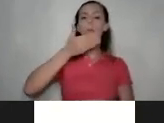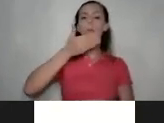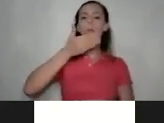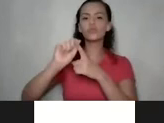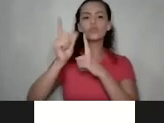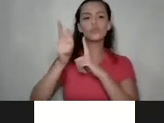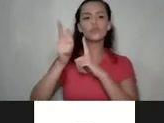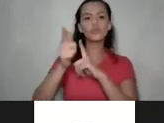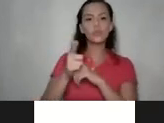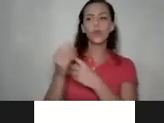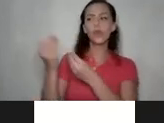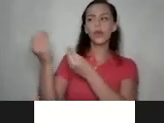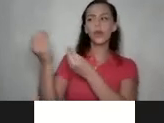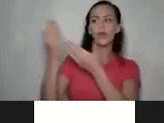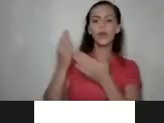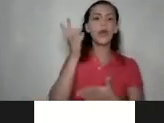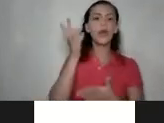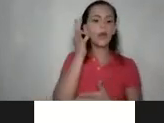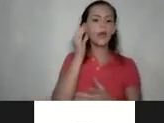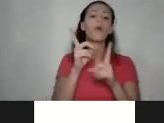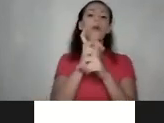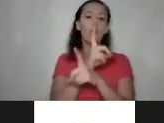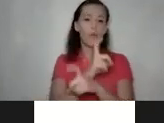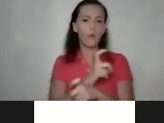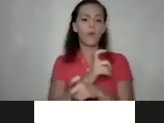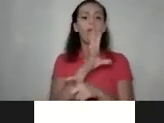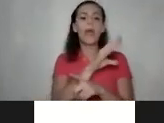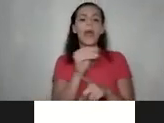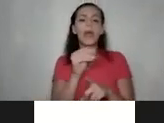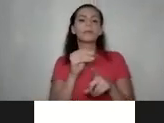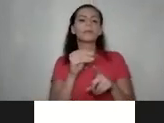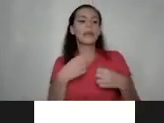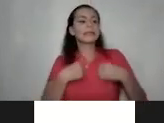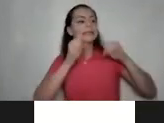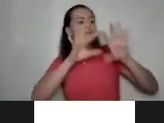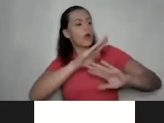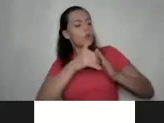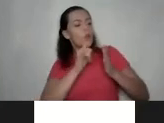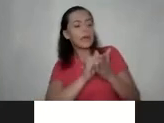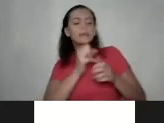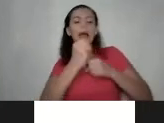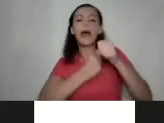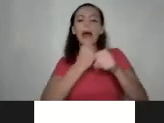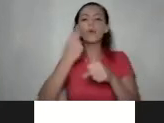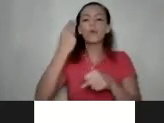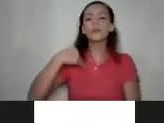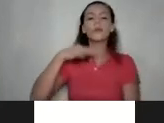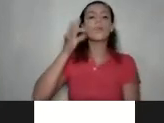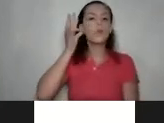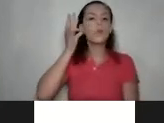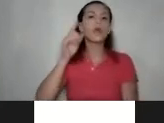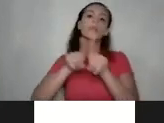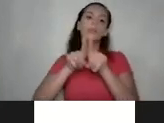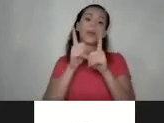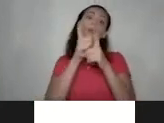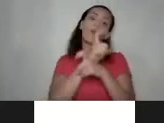a las mujeres es bien complejo y desarraigar todo eso de tantos años de historia que tenemos las mujeres es también complicado así como